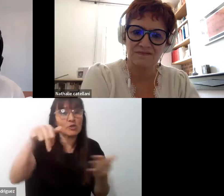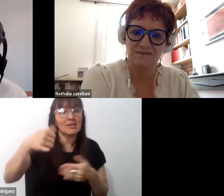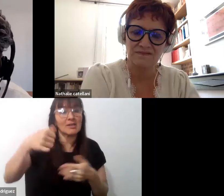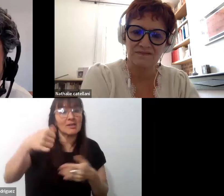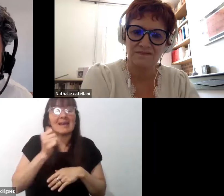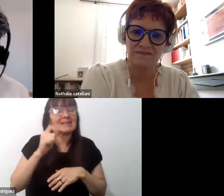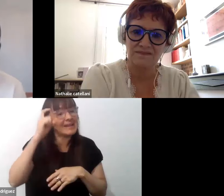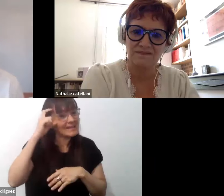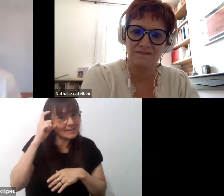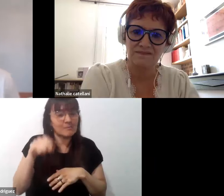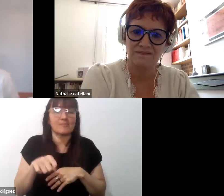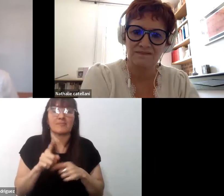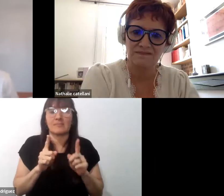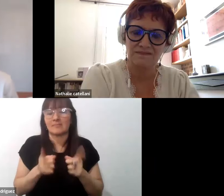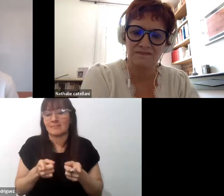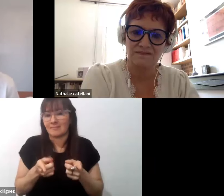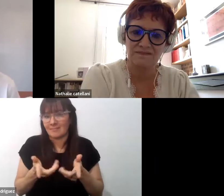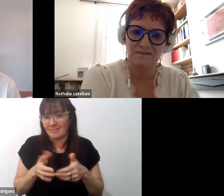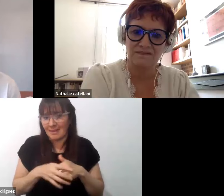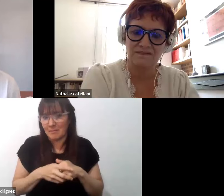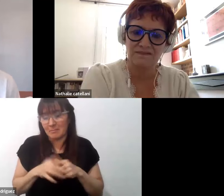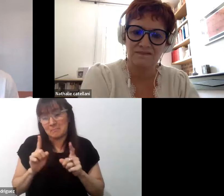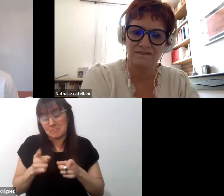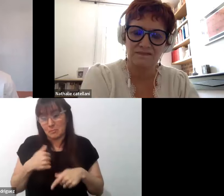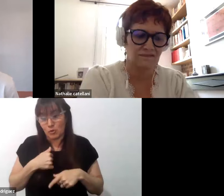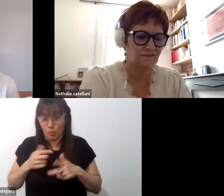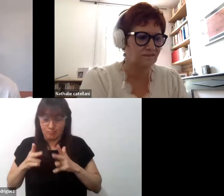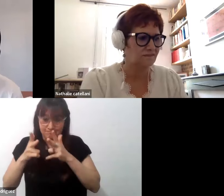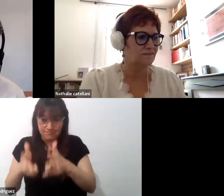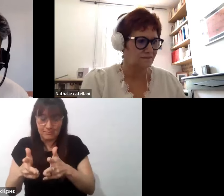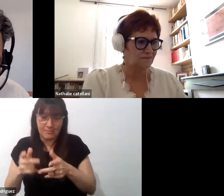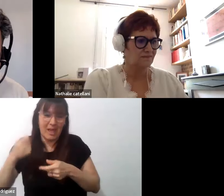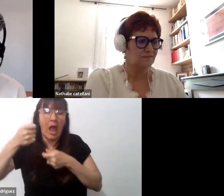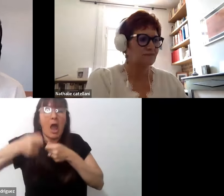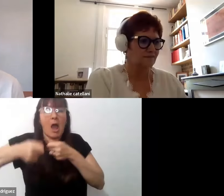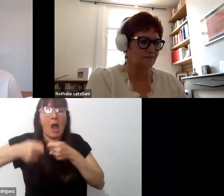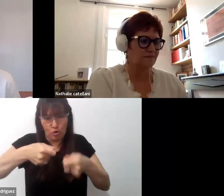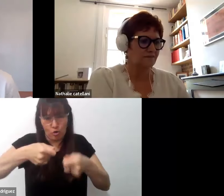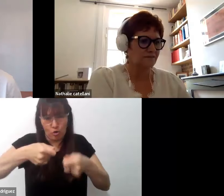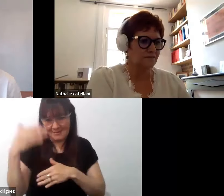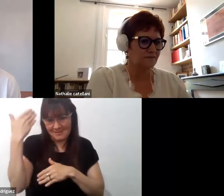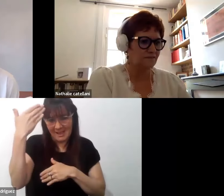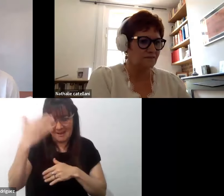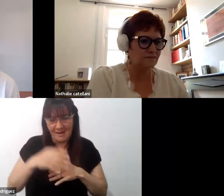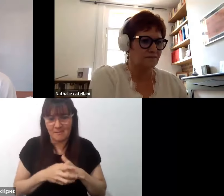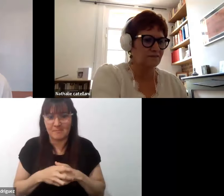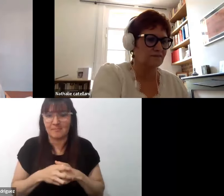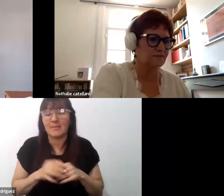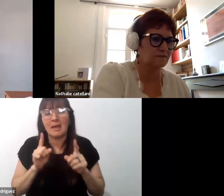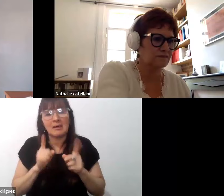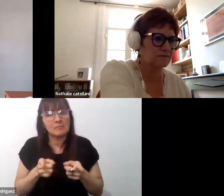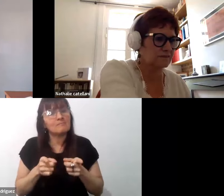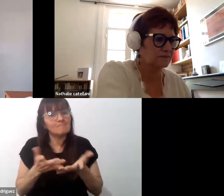y lo que yo tengo para aportar a esta charla. Sobre todo, me parece,